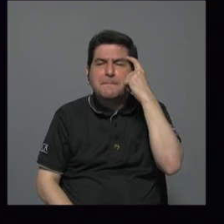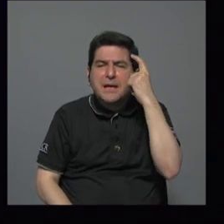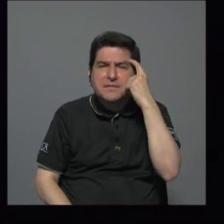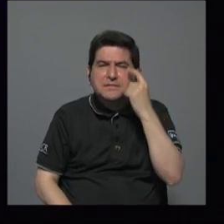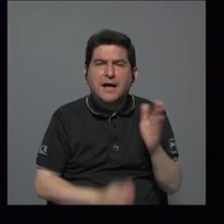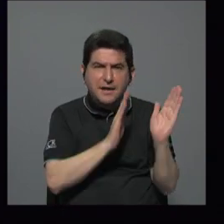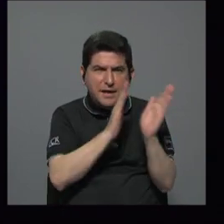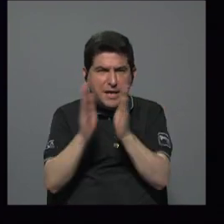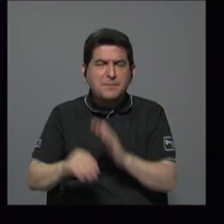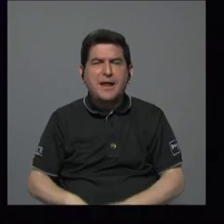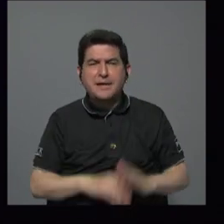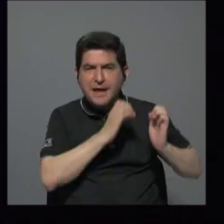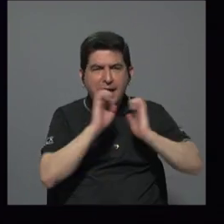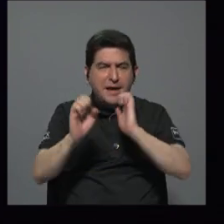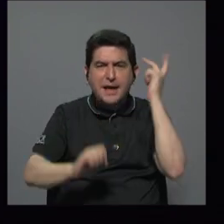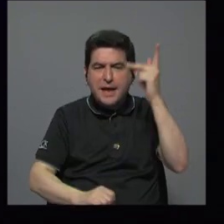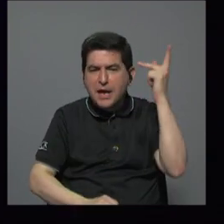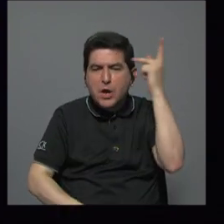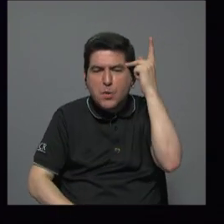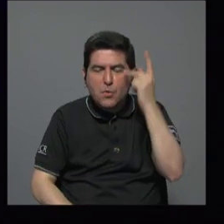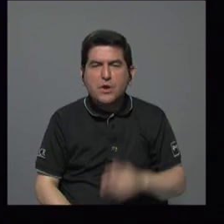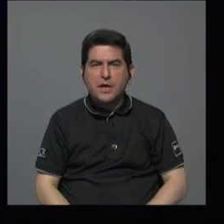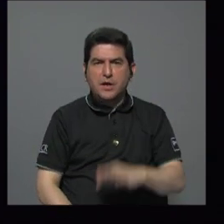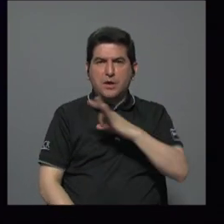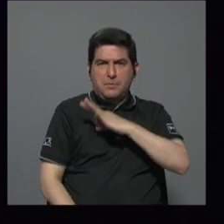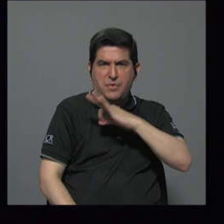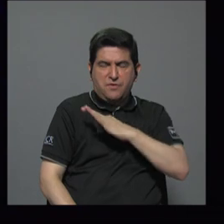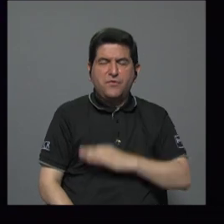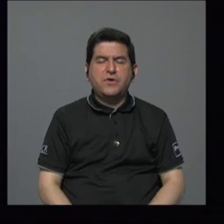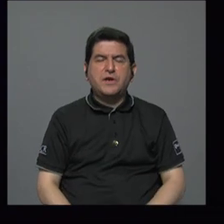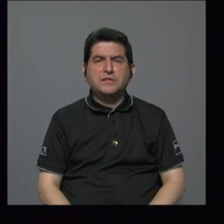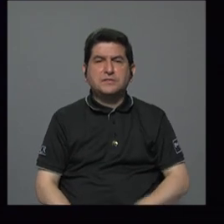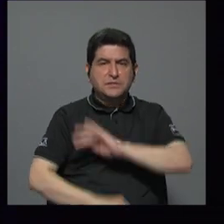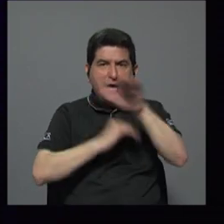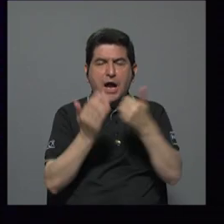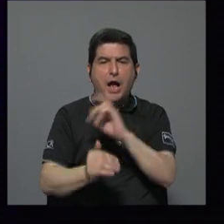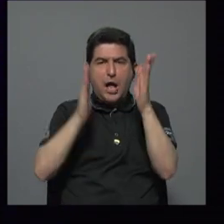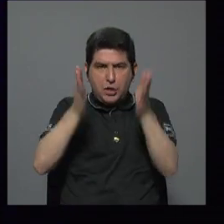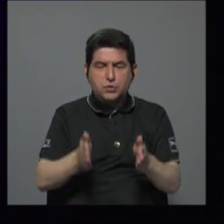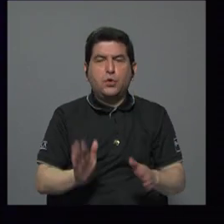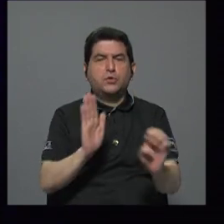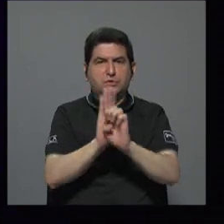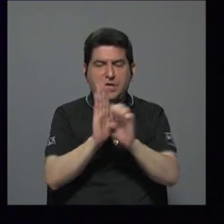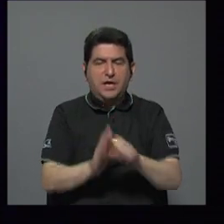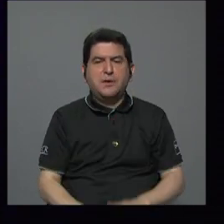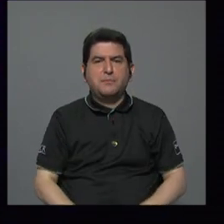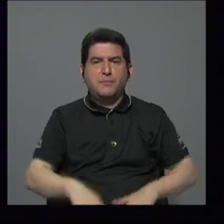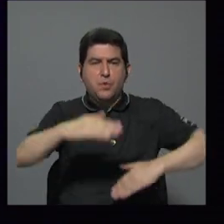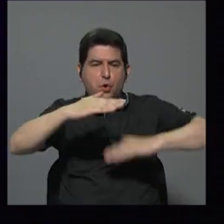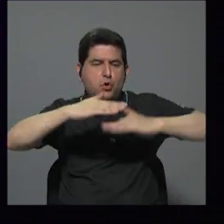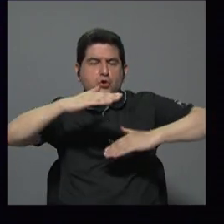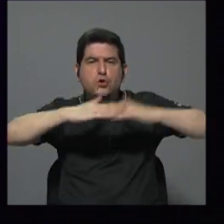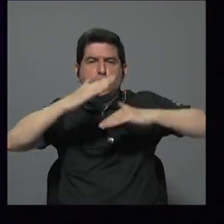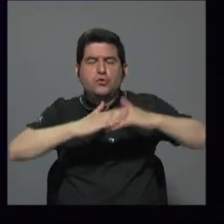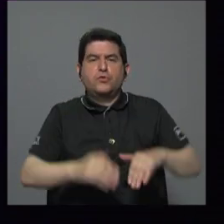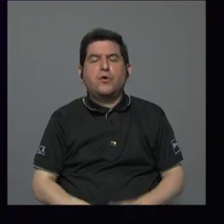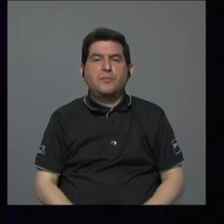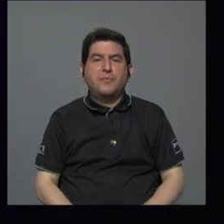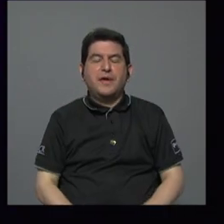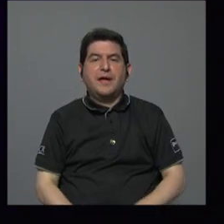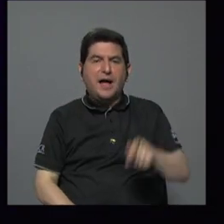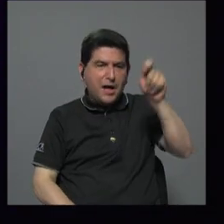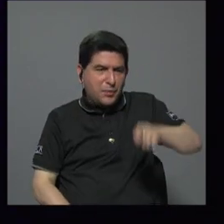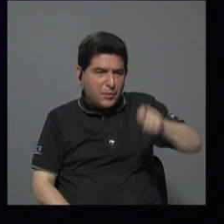y ha planeado estrategias y políticas que benefician a todas las personas costarricenses por ejemplo el tope a los datáfonos